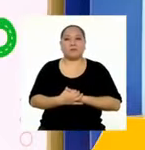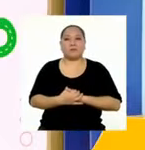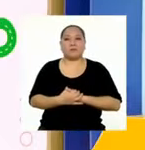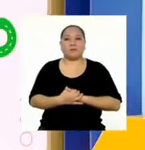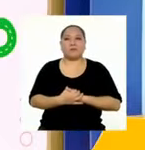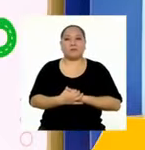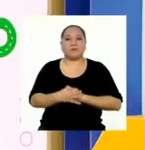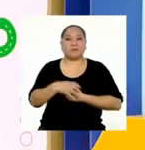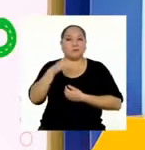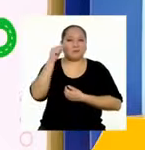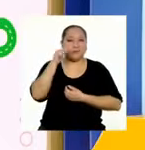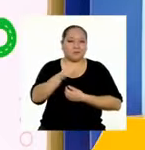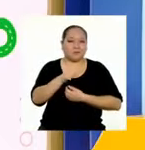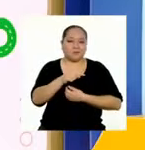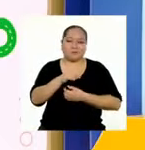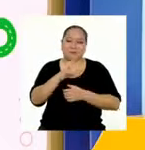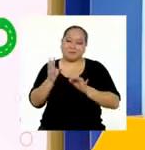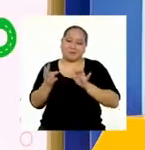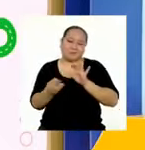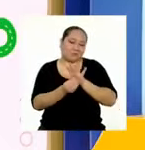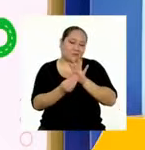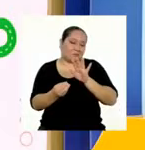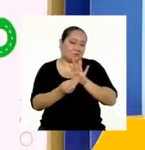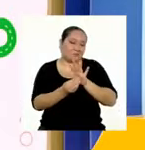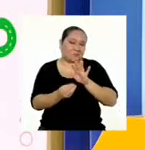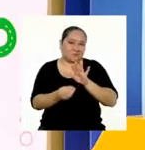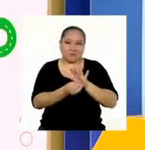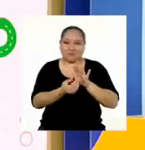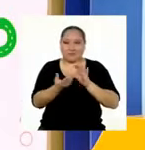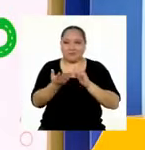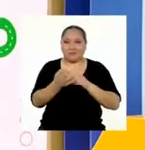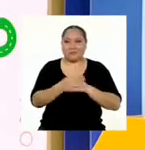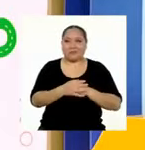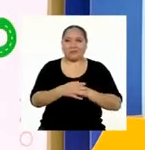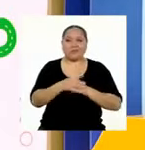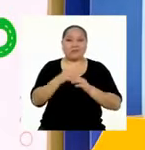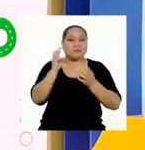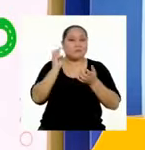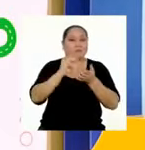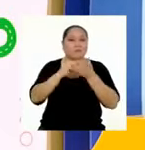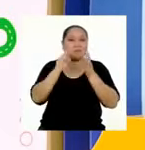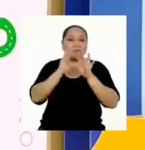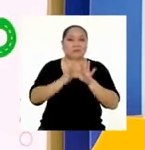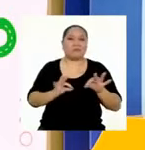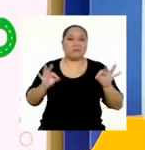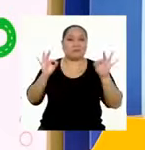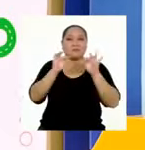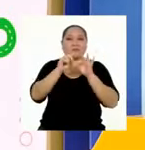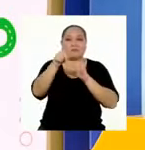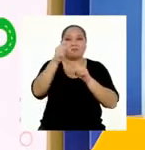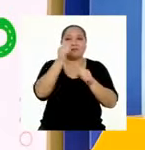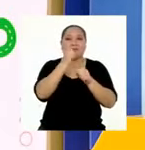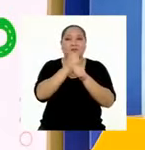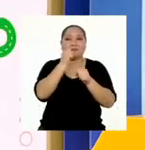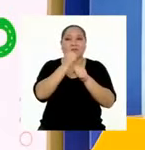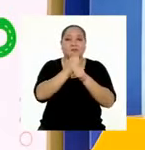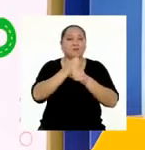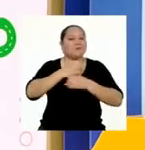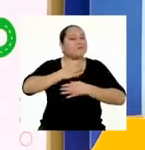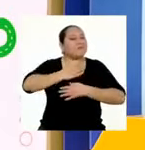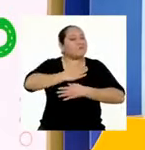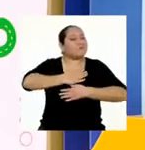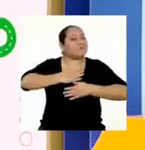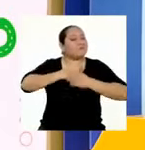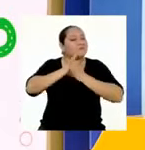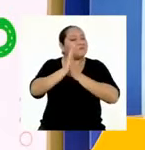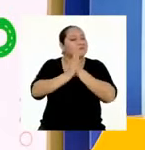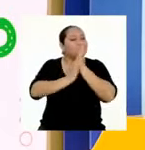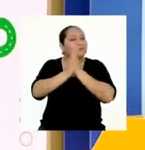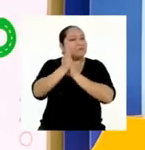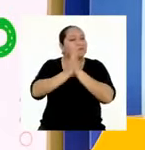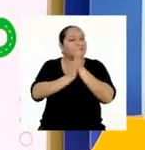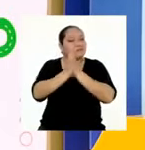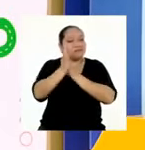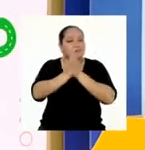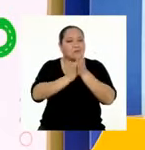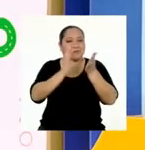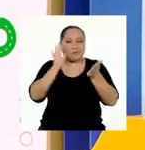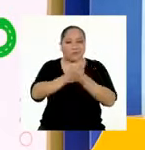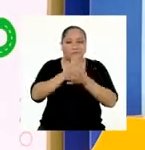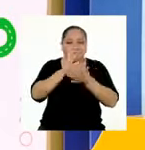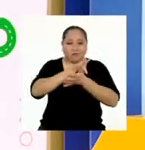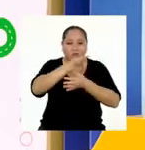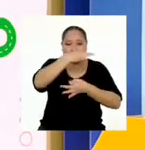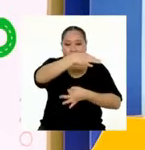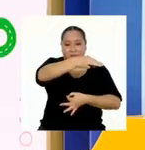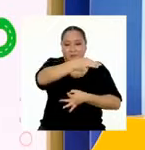El de acá tómalo como un bonus track o un adicional, pues lo más importante es que lo trabajes con GAN. Ya sea sobre un papel,